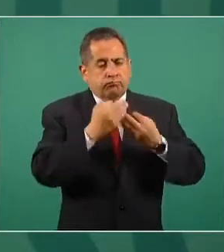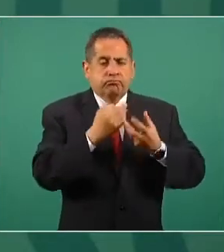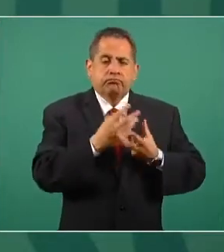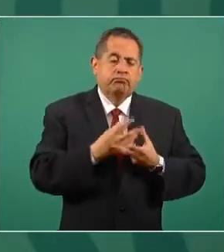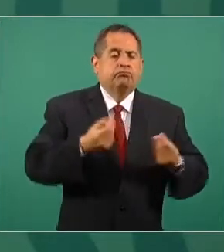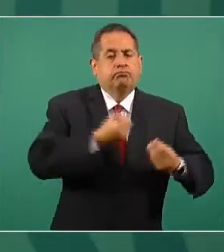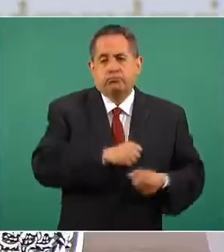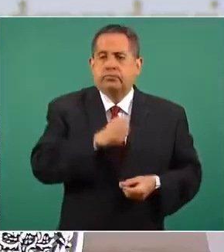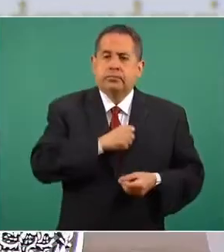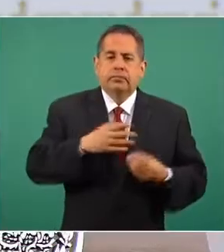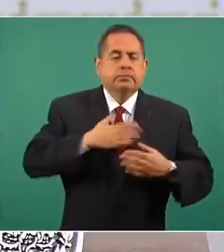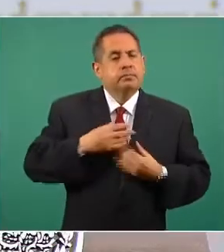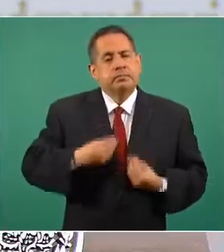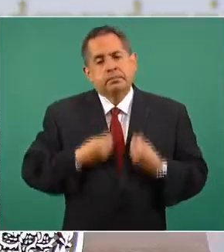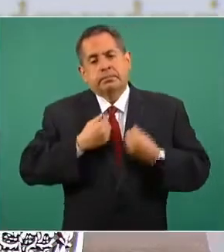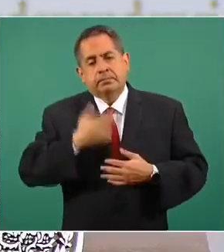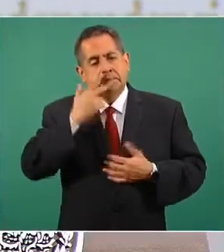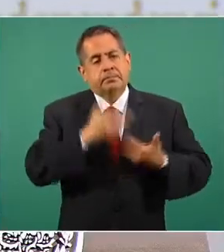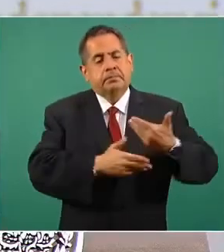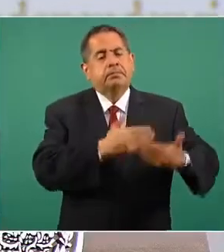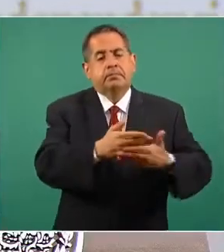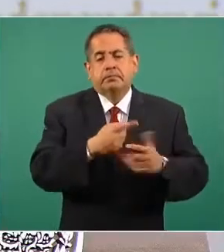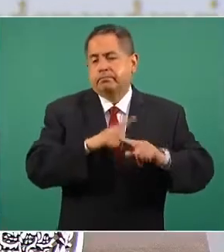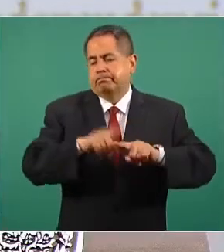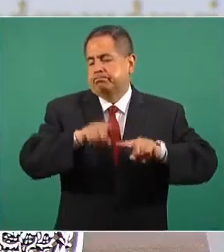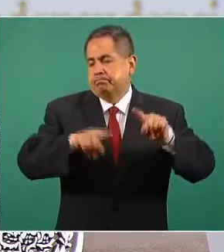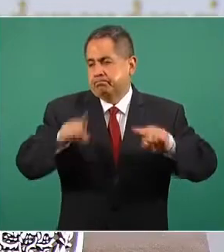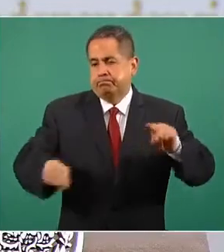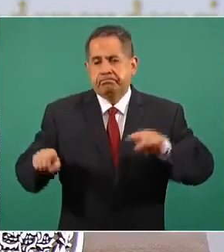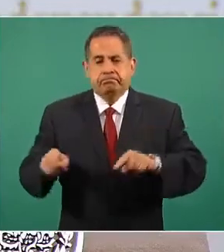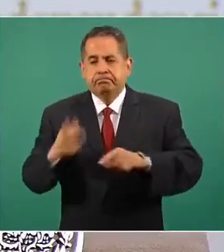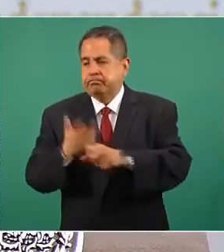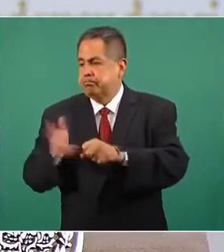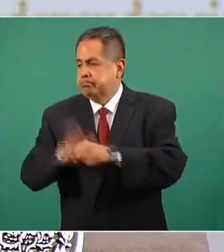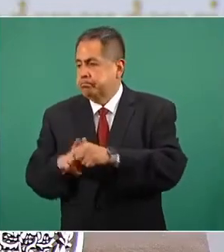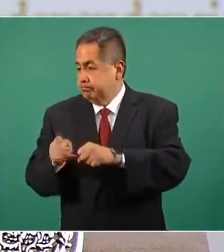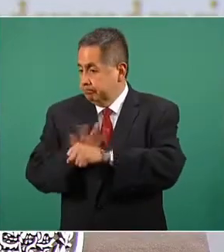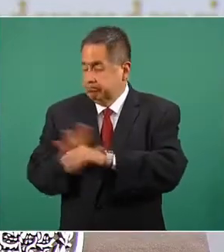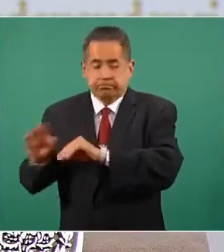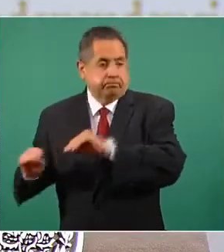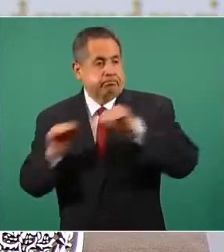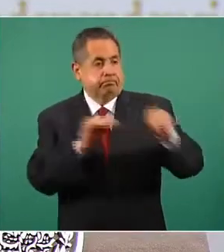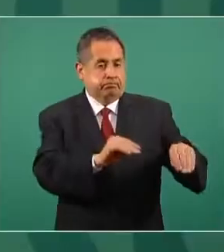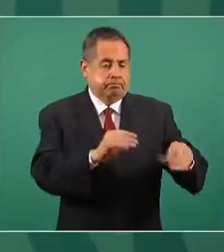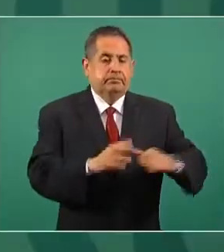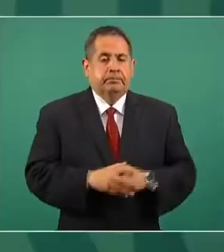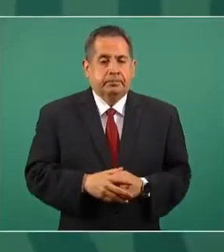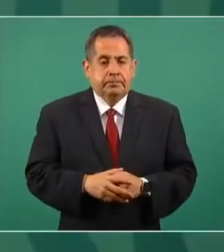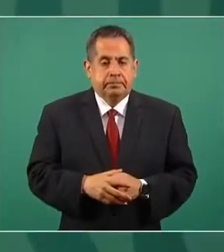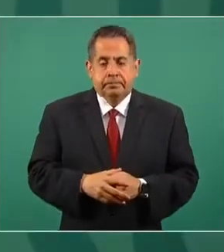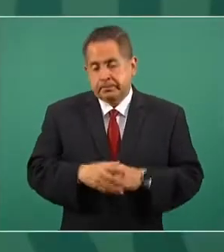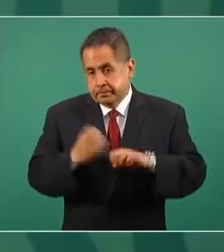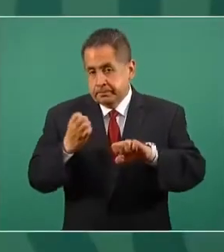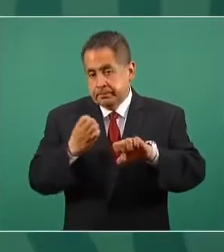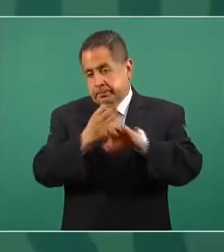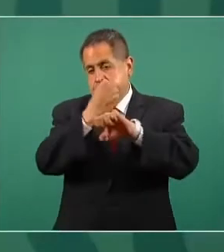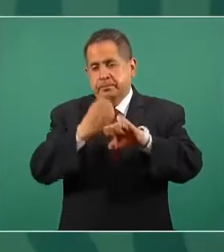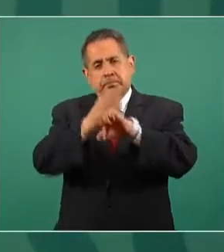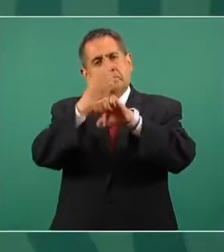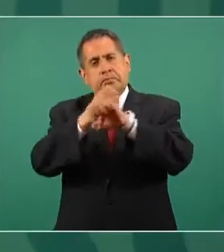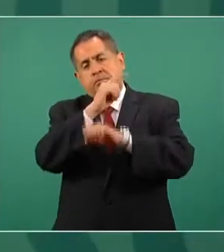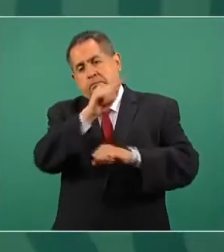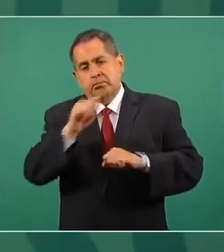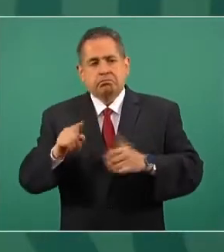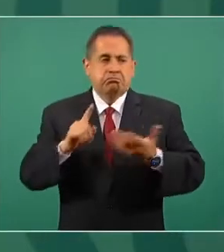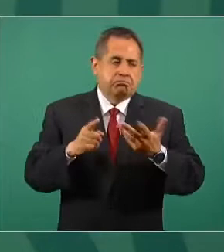de las personas que son ingresadas por COVID-19. Los estados que tienen una ocupación